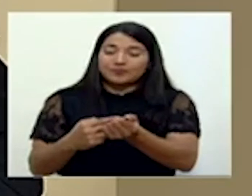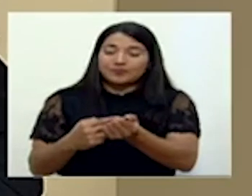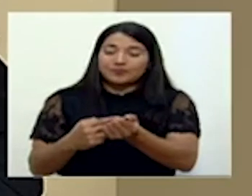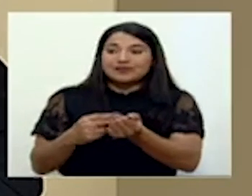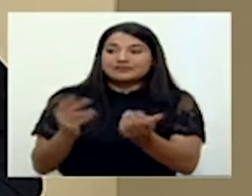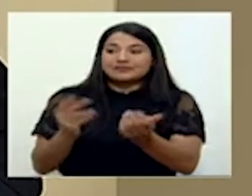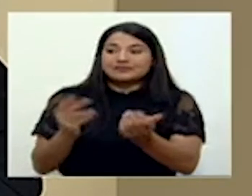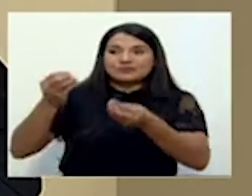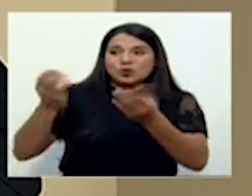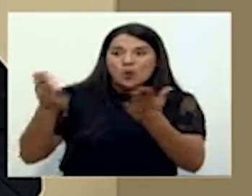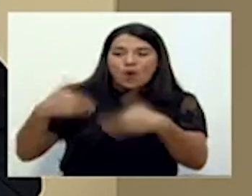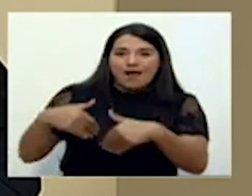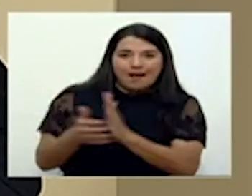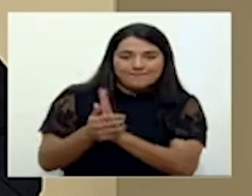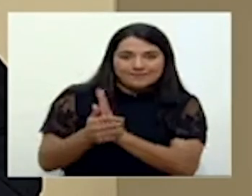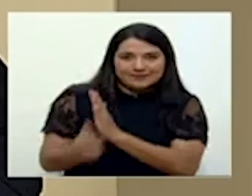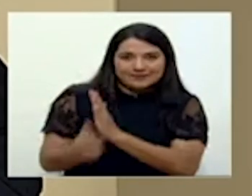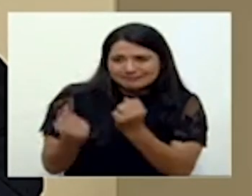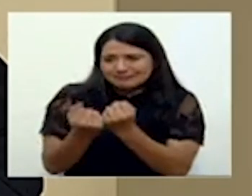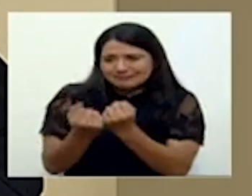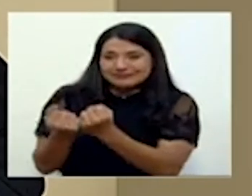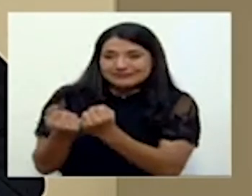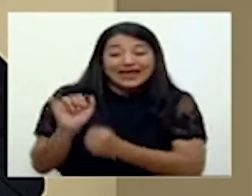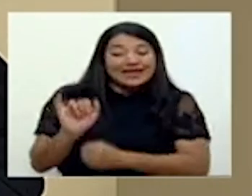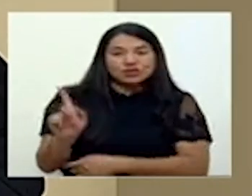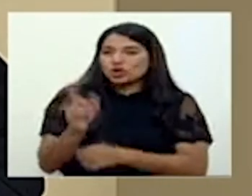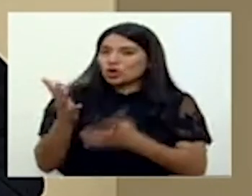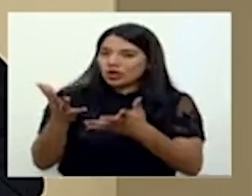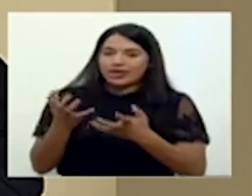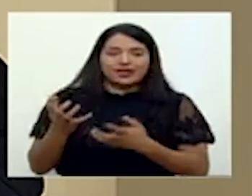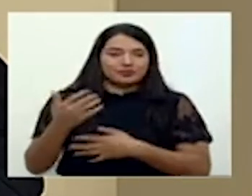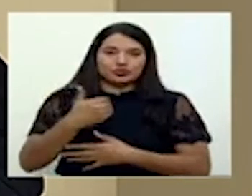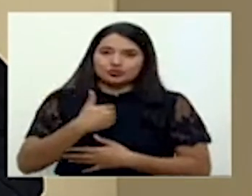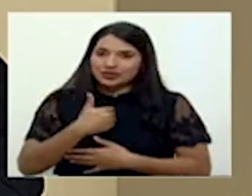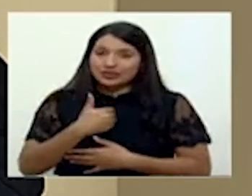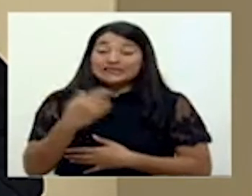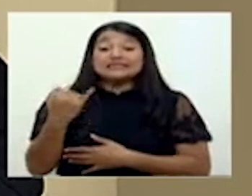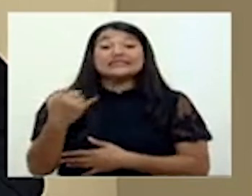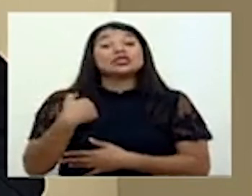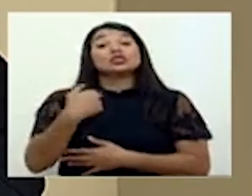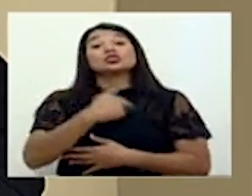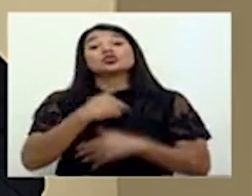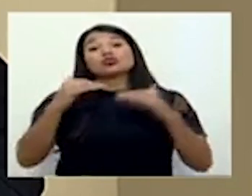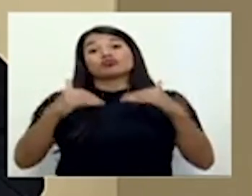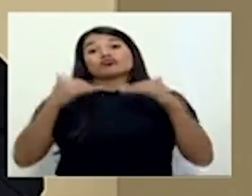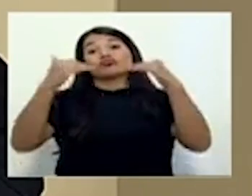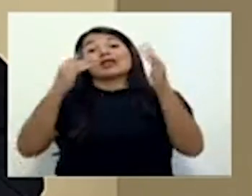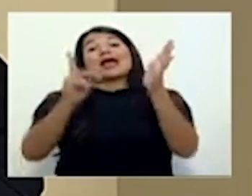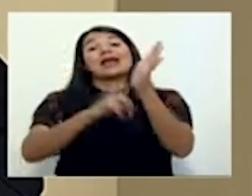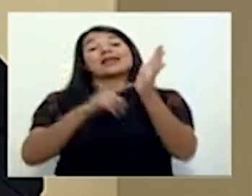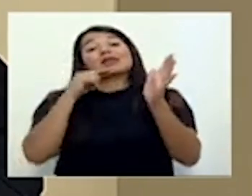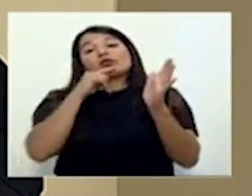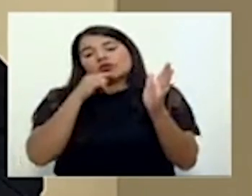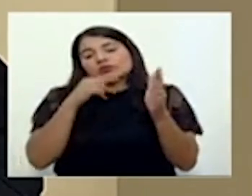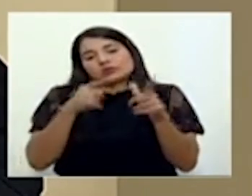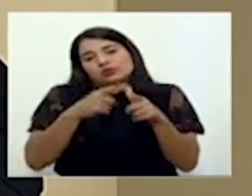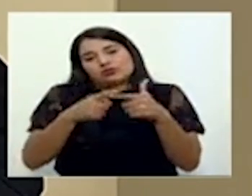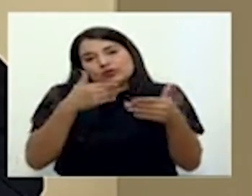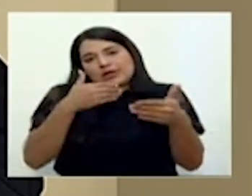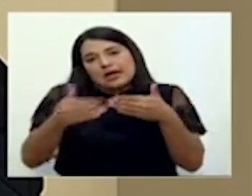quisiéramos llegar. Definitivamente, si tenemos que elevar el nivel de alerta roja, prácticamente tendría que ser una